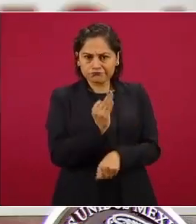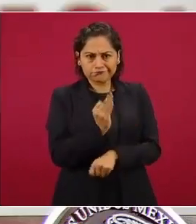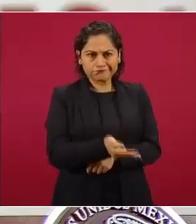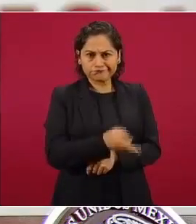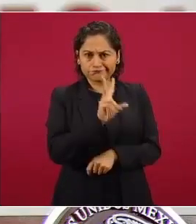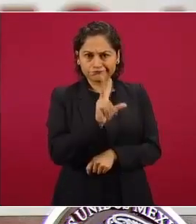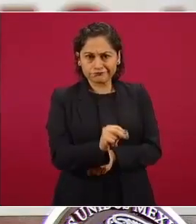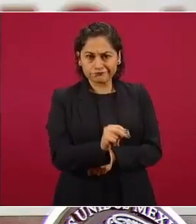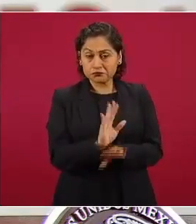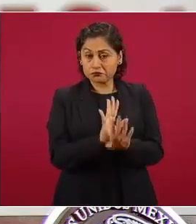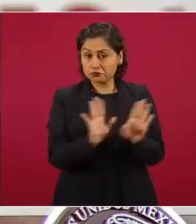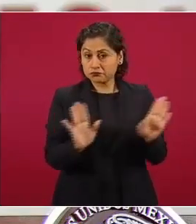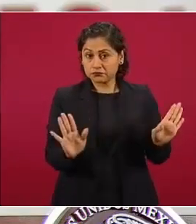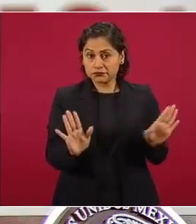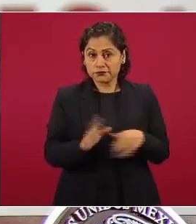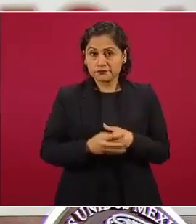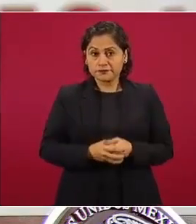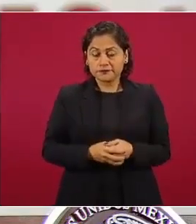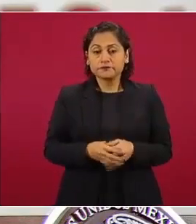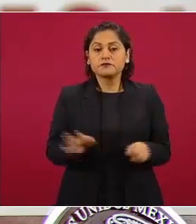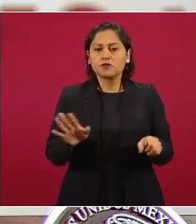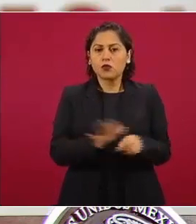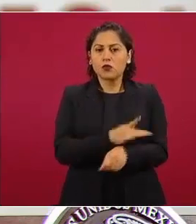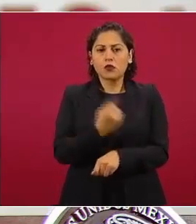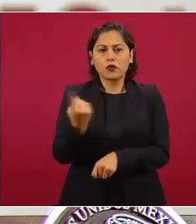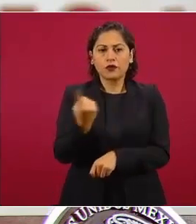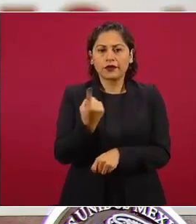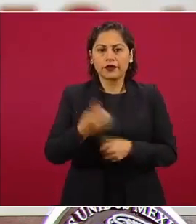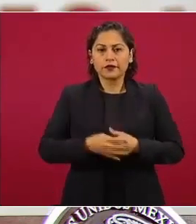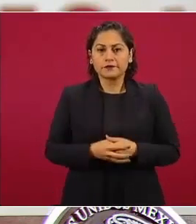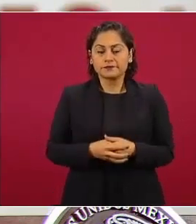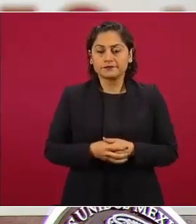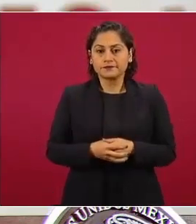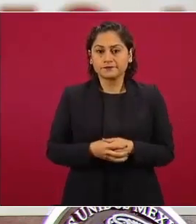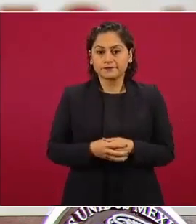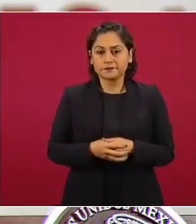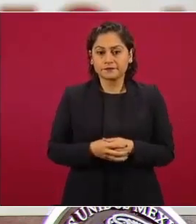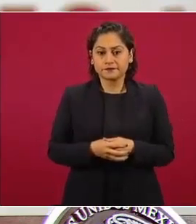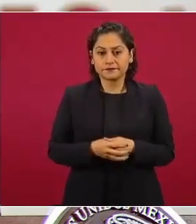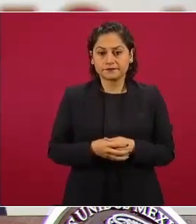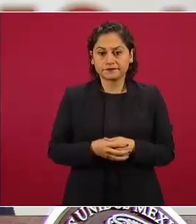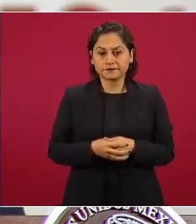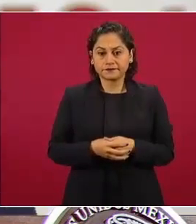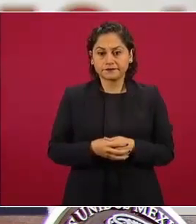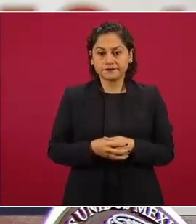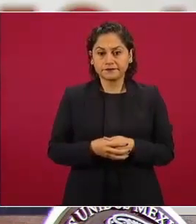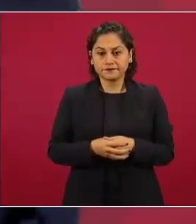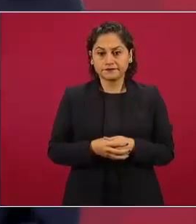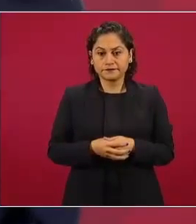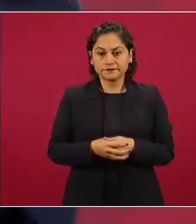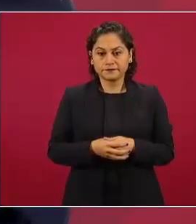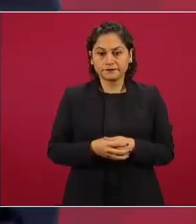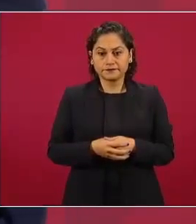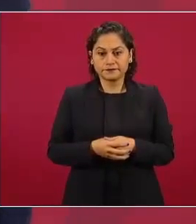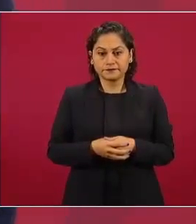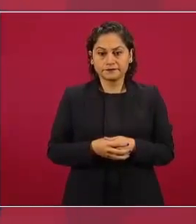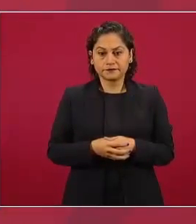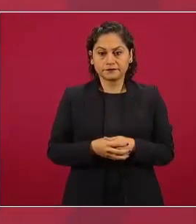ante un hecho que se